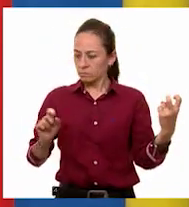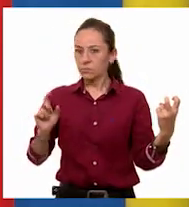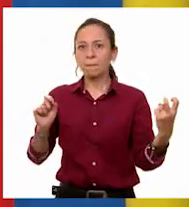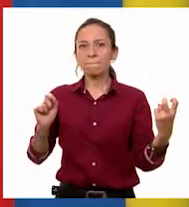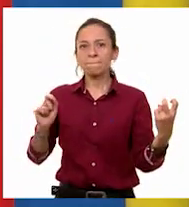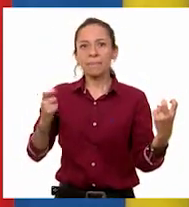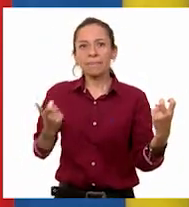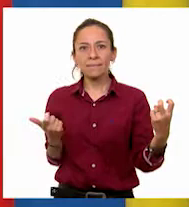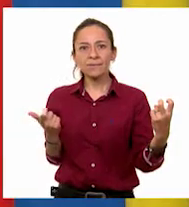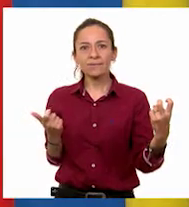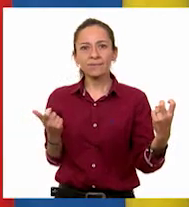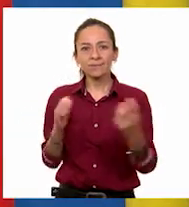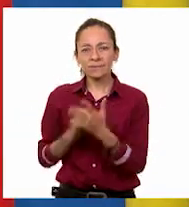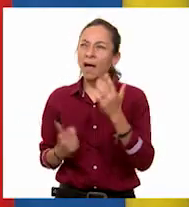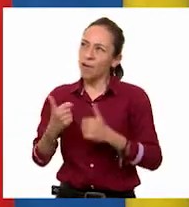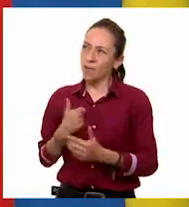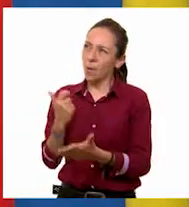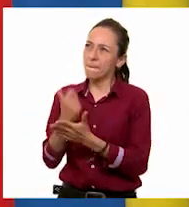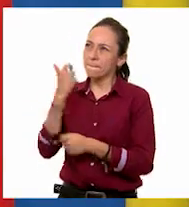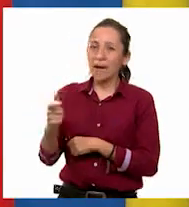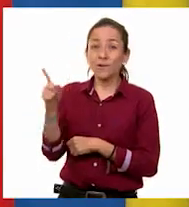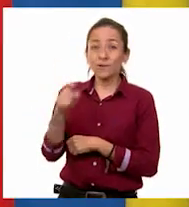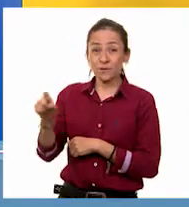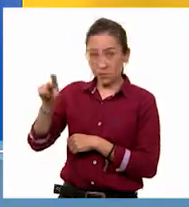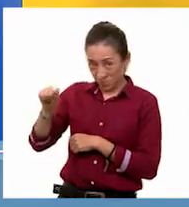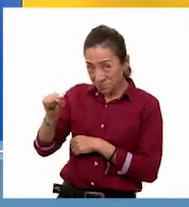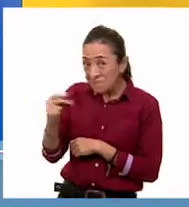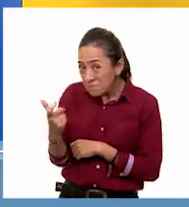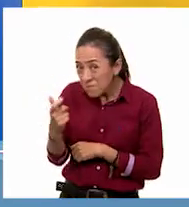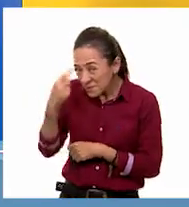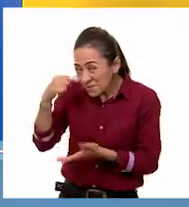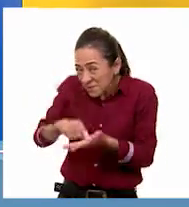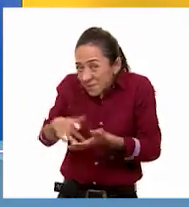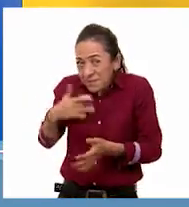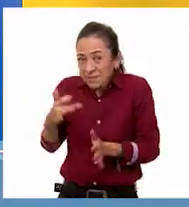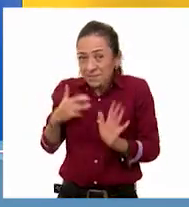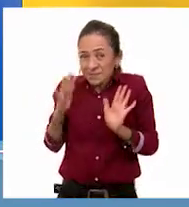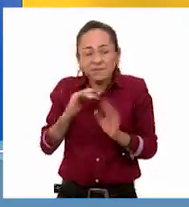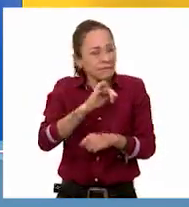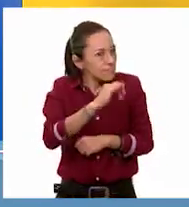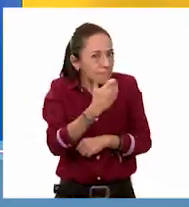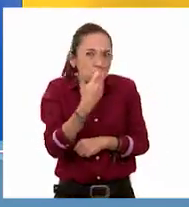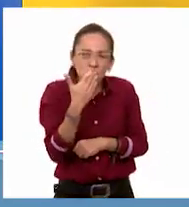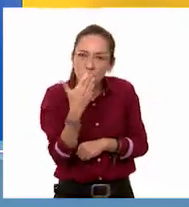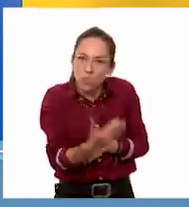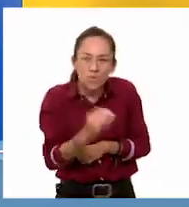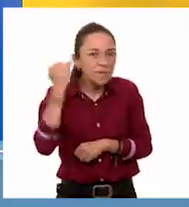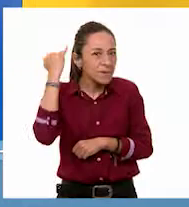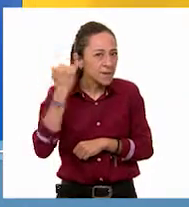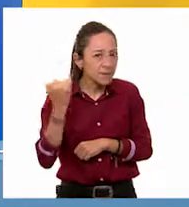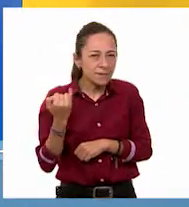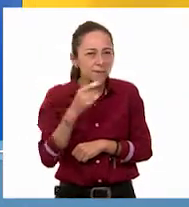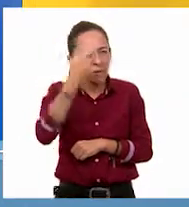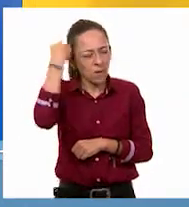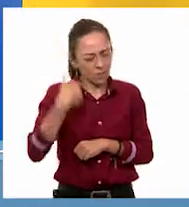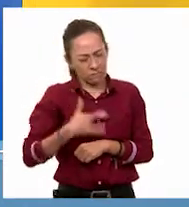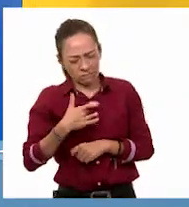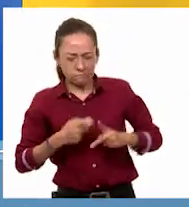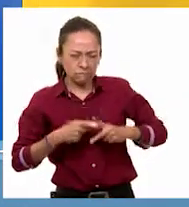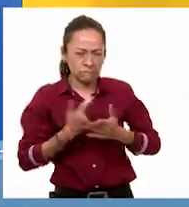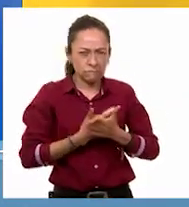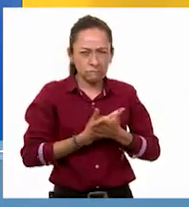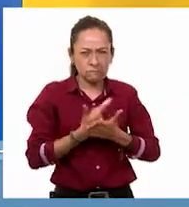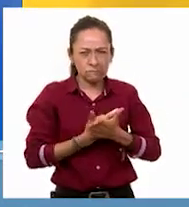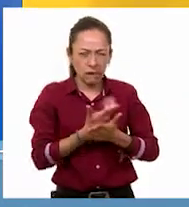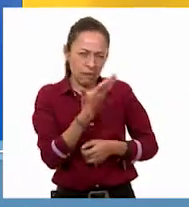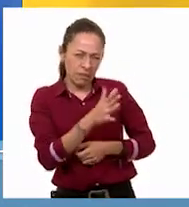tanto debería de pagar 180 pesos. Muy bien, Jenny. Efectivamente. Es decir, calculaste cuánto era el 10